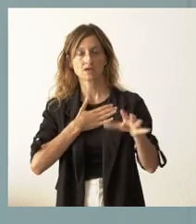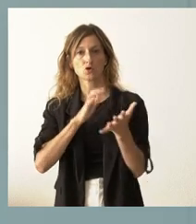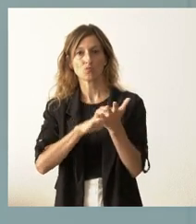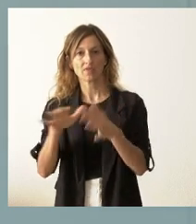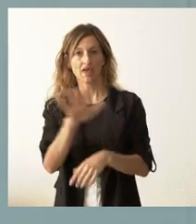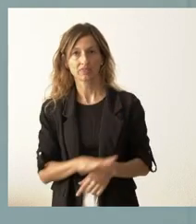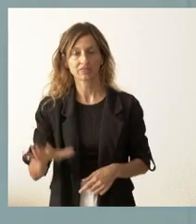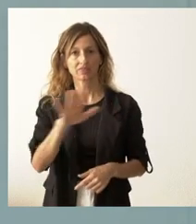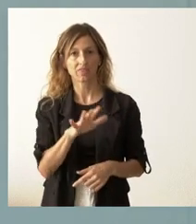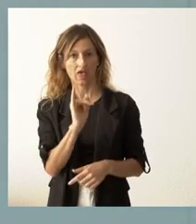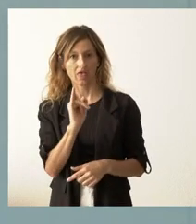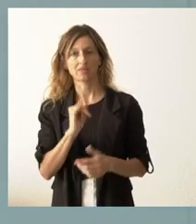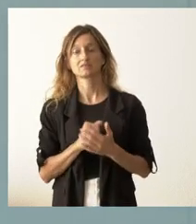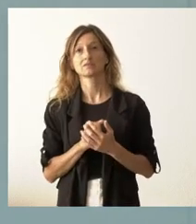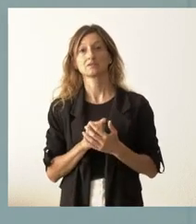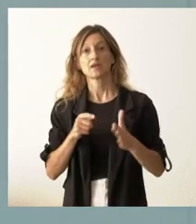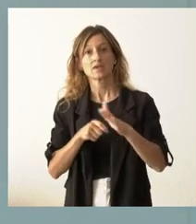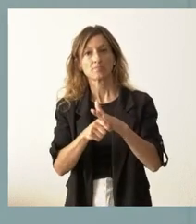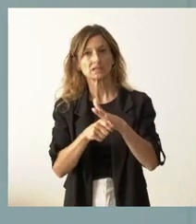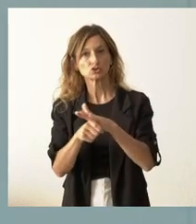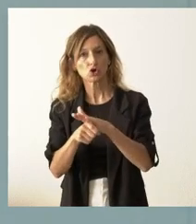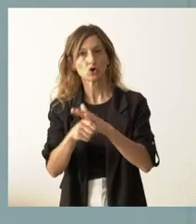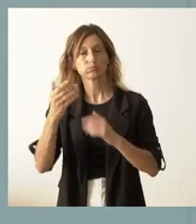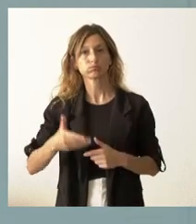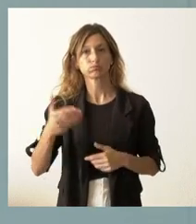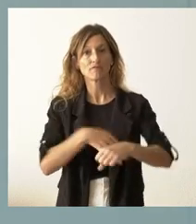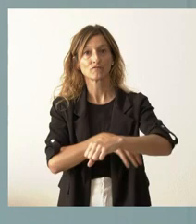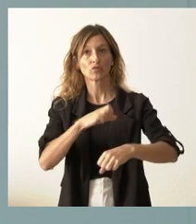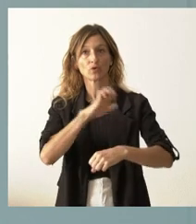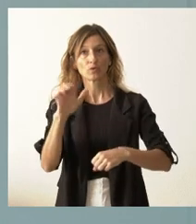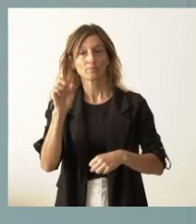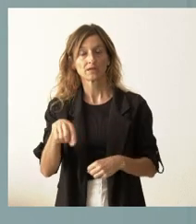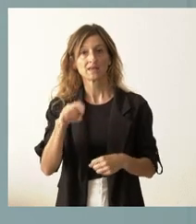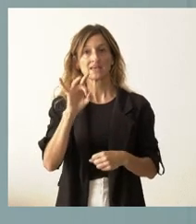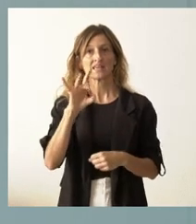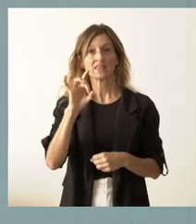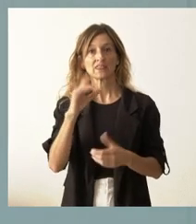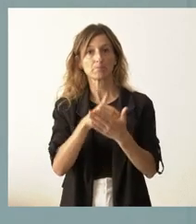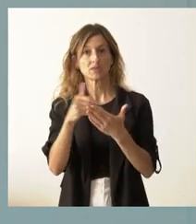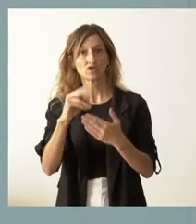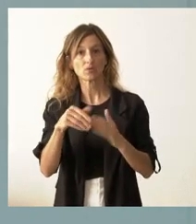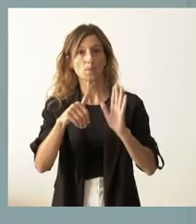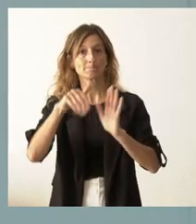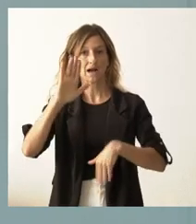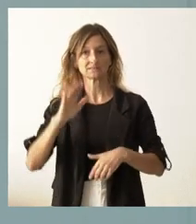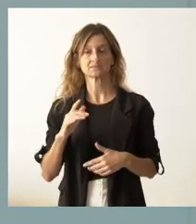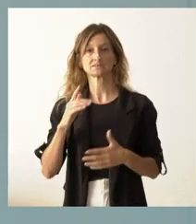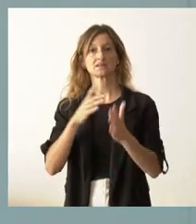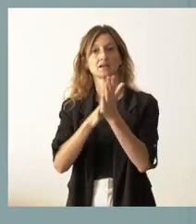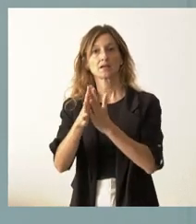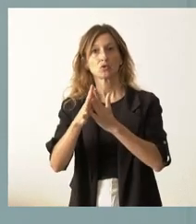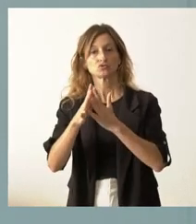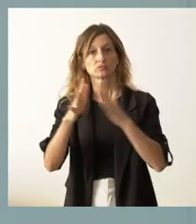autónoma y lo que se trata con esta inversión muy importante, también de fondos europeos, más de 15 millones de euros es potenciar